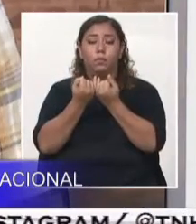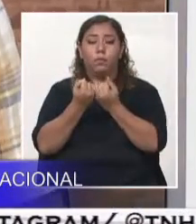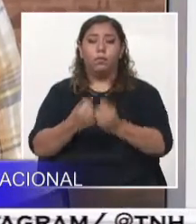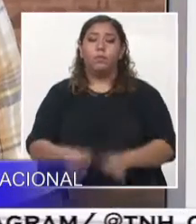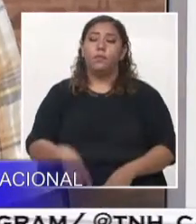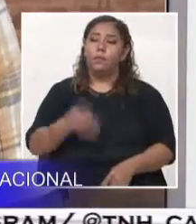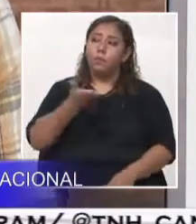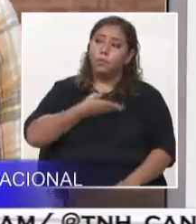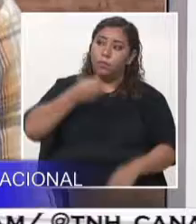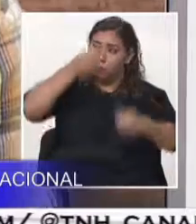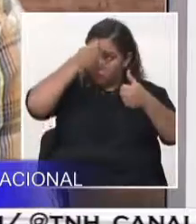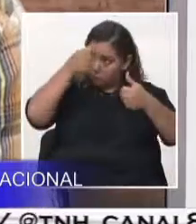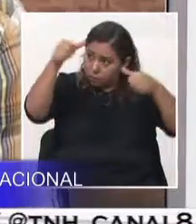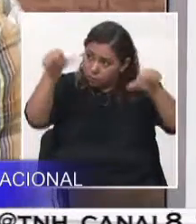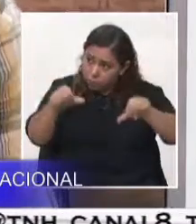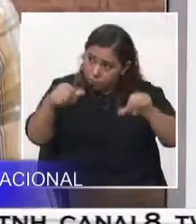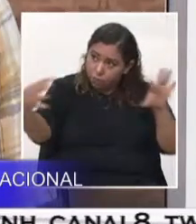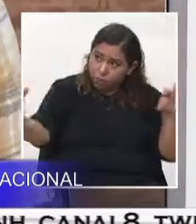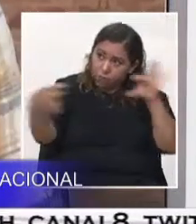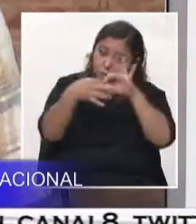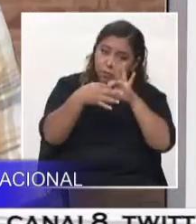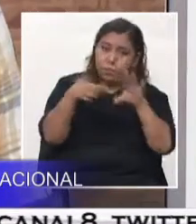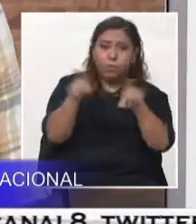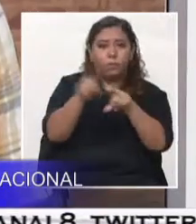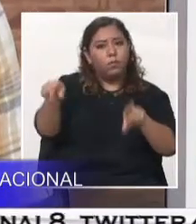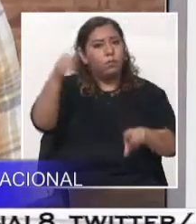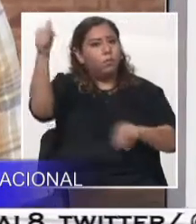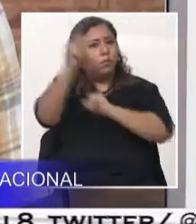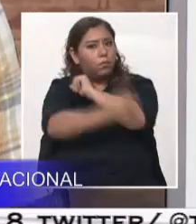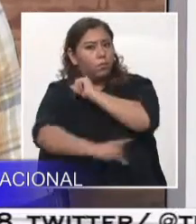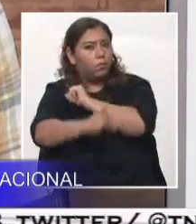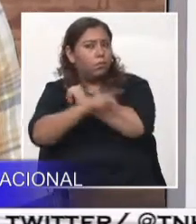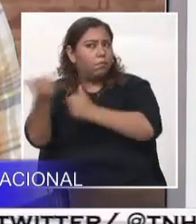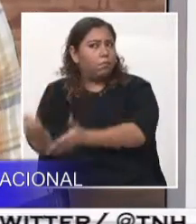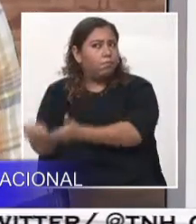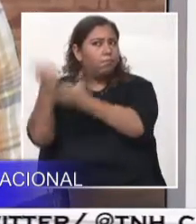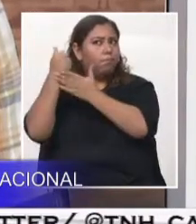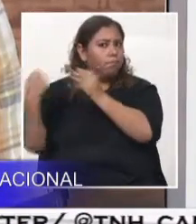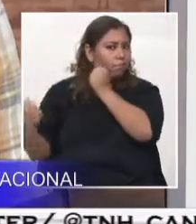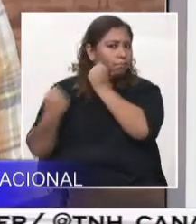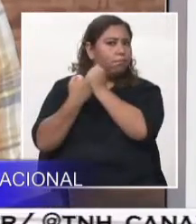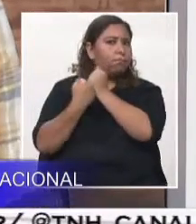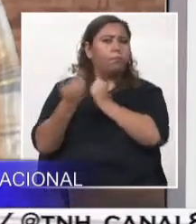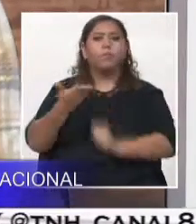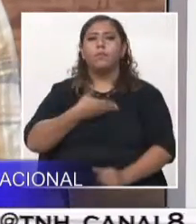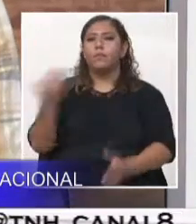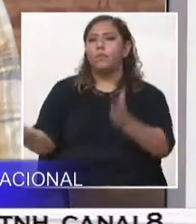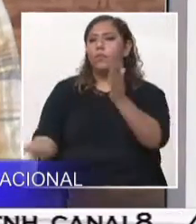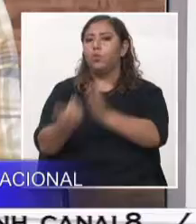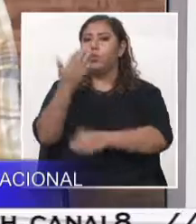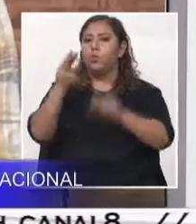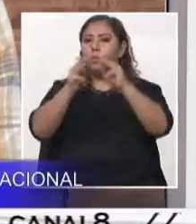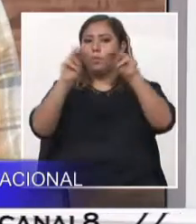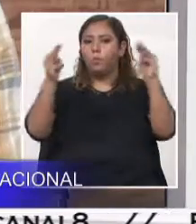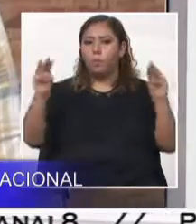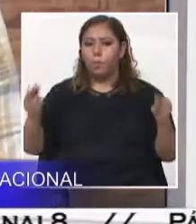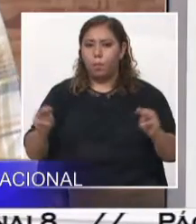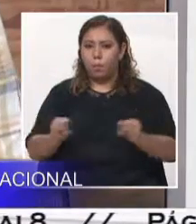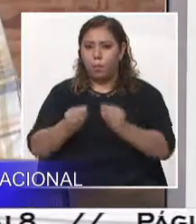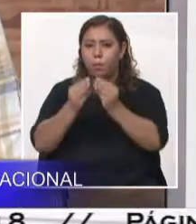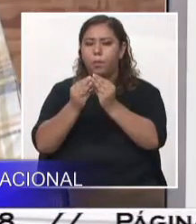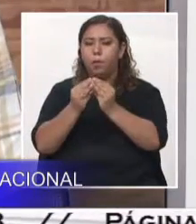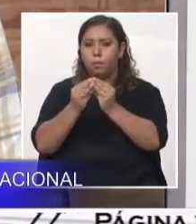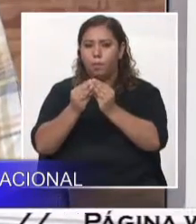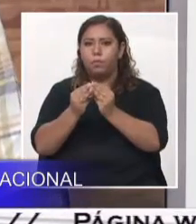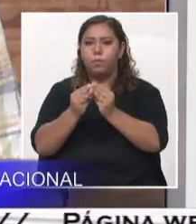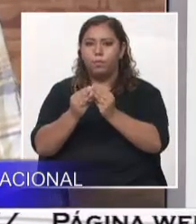la academia, sino también con otros servicios geológicos de otros países, vamos a crear las capacidades para poder actualizar el mapa